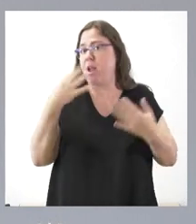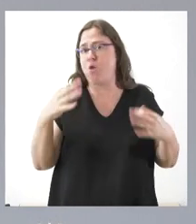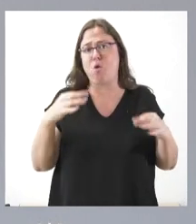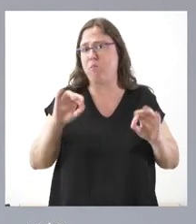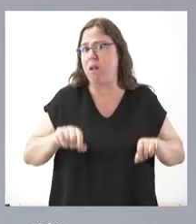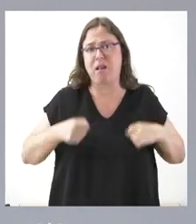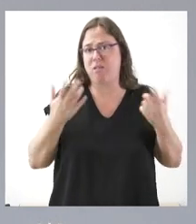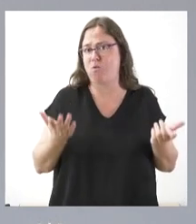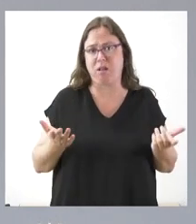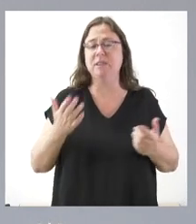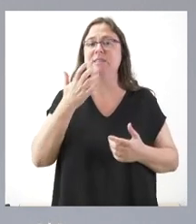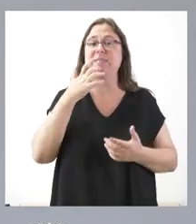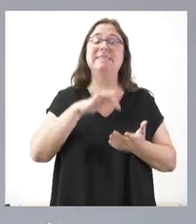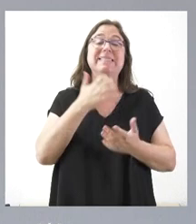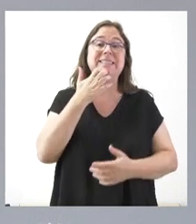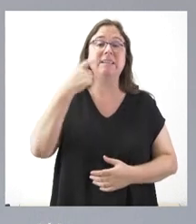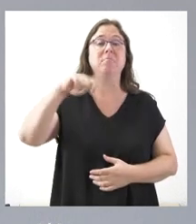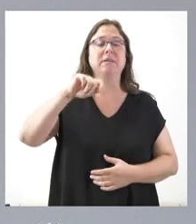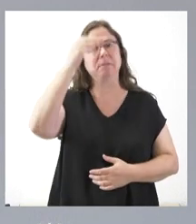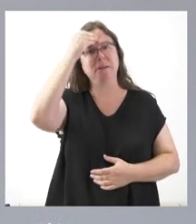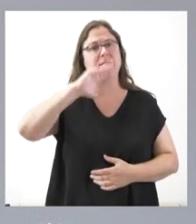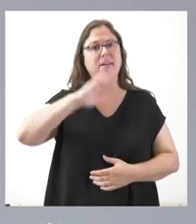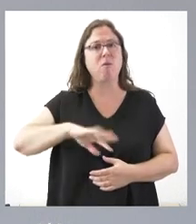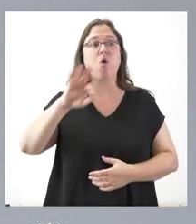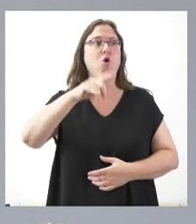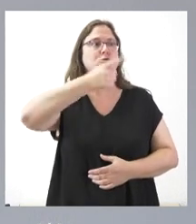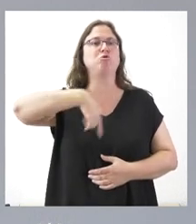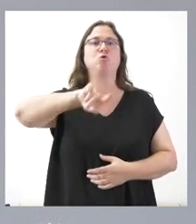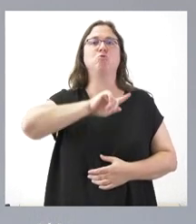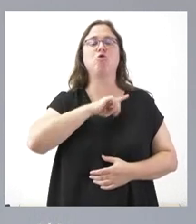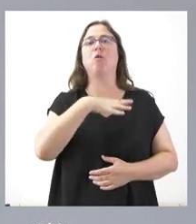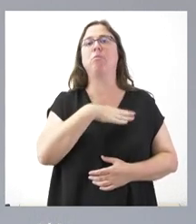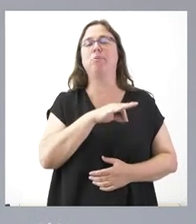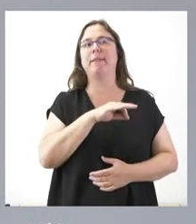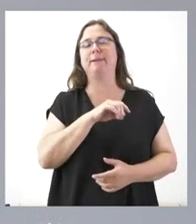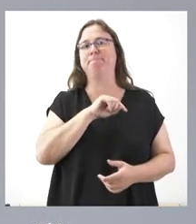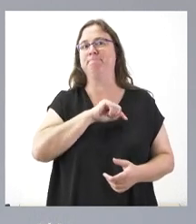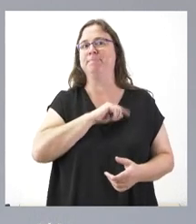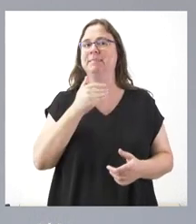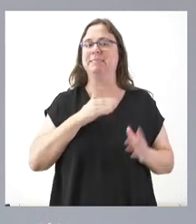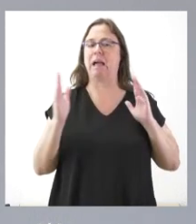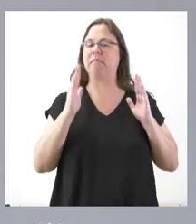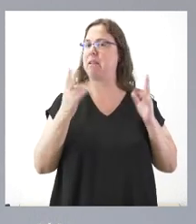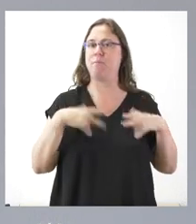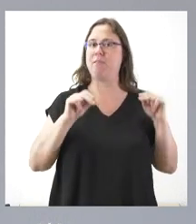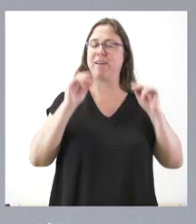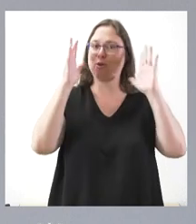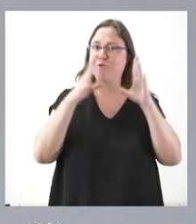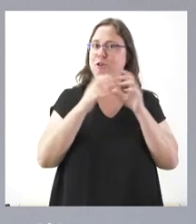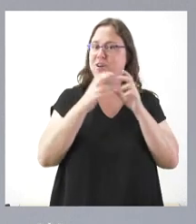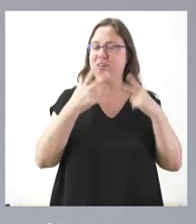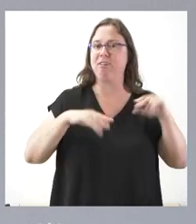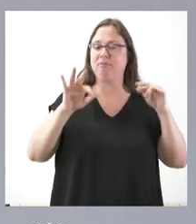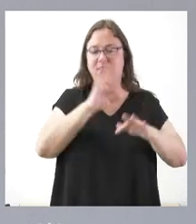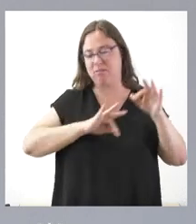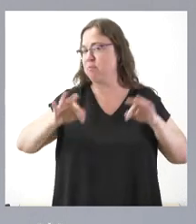naturalidad en el momento en que el presidente lo considera oportuno o que cualquiera de nosotros pueda entender que su ciclo, su etapa, su ilusión y sus ganas, pues se